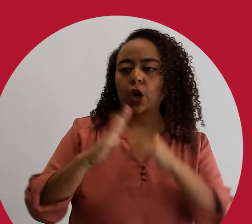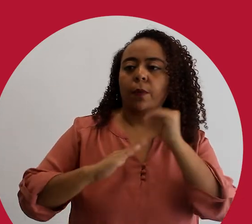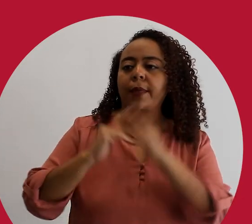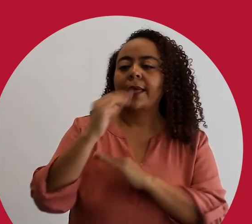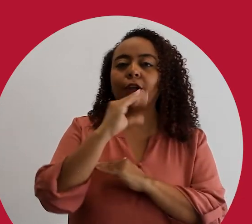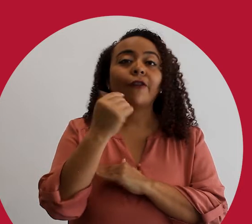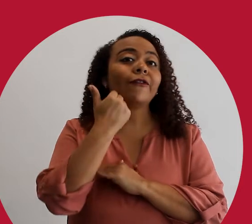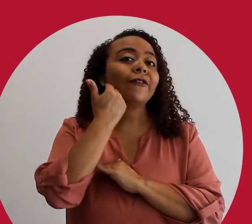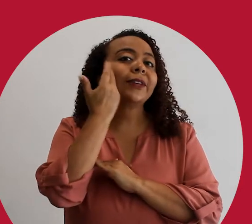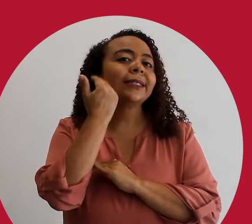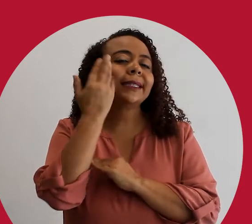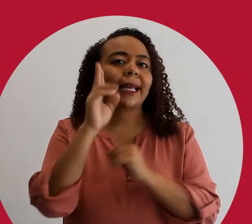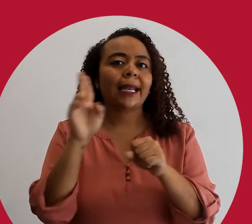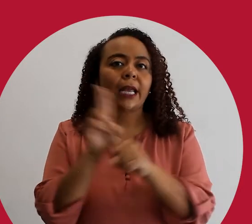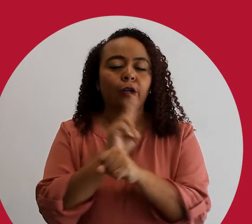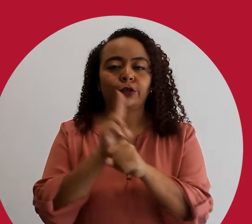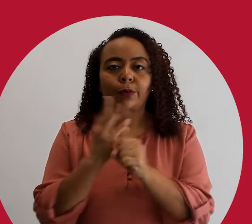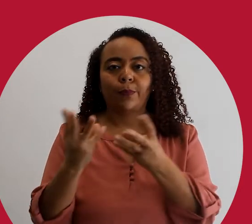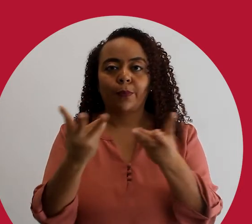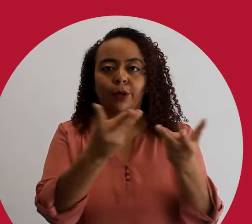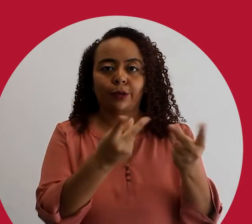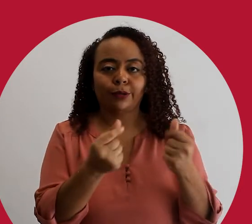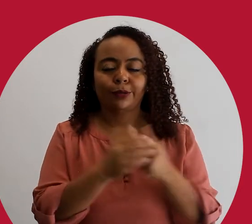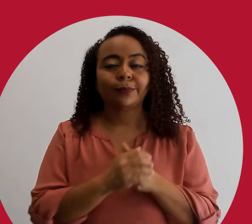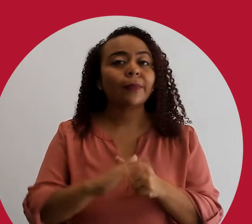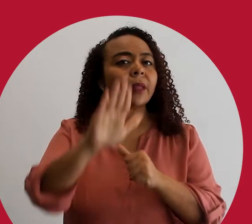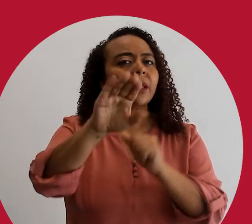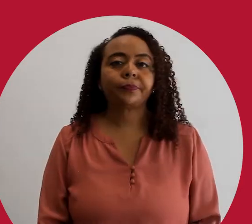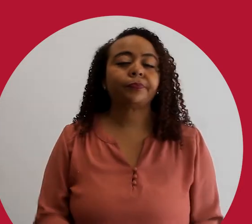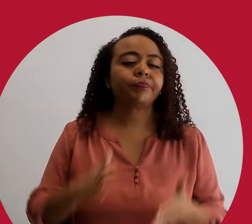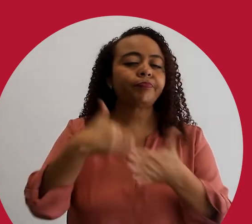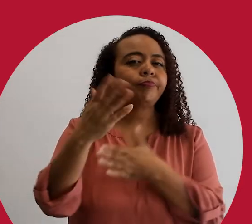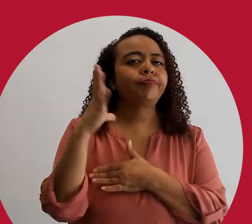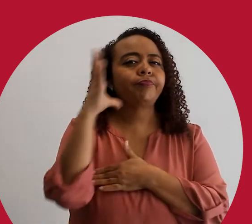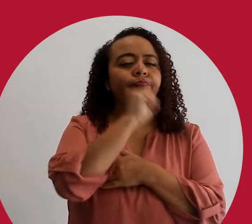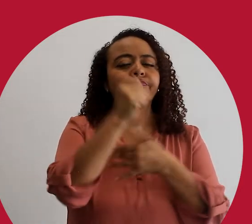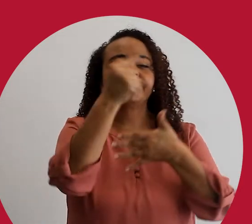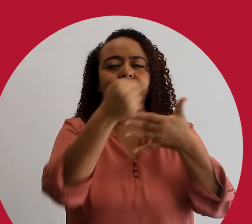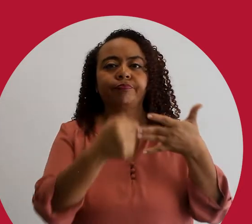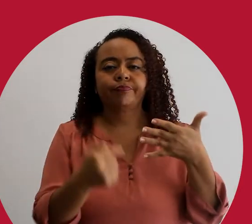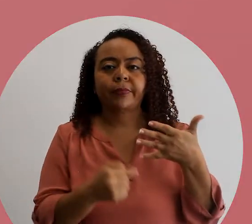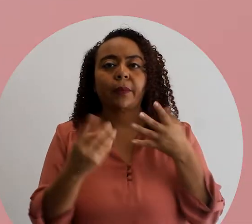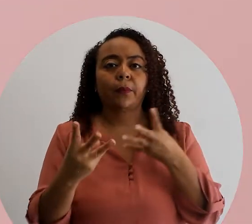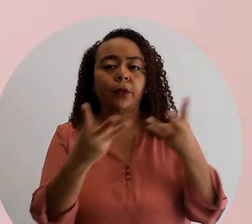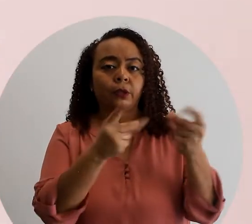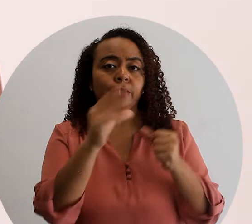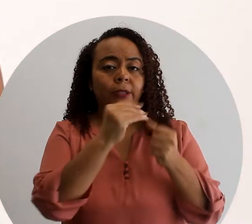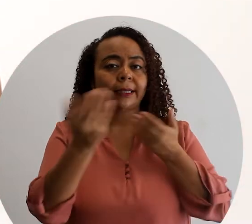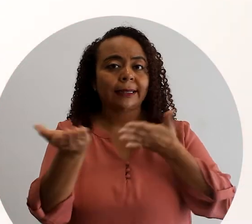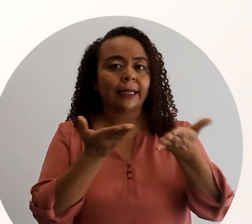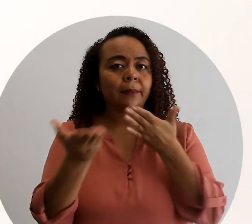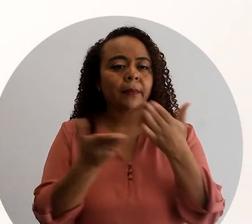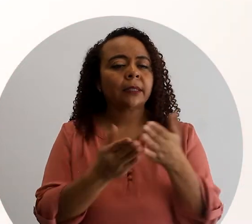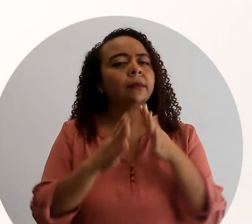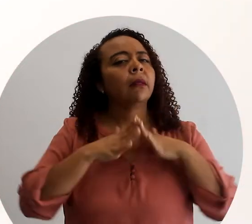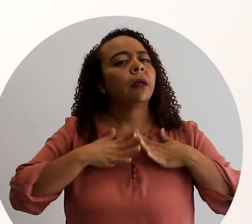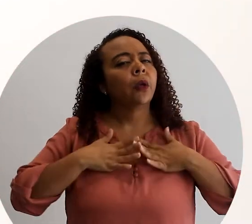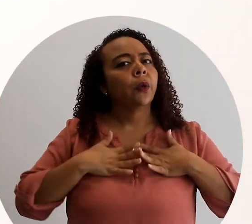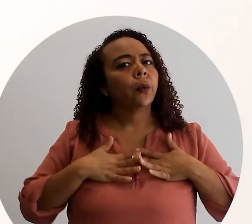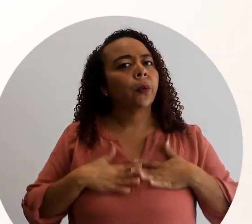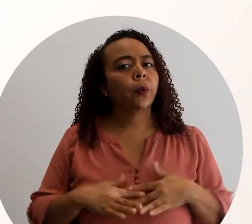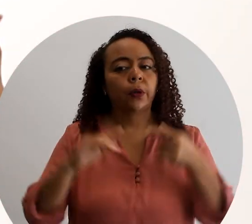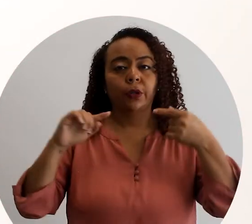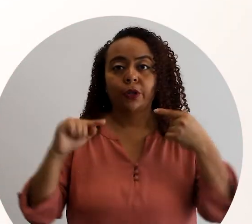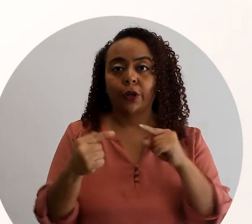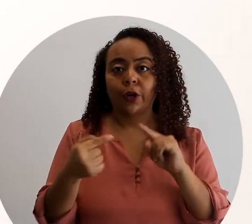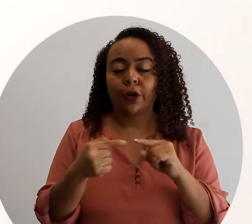a la calidad, comodidad o facilidad del uso de los productos. Después de identificar cuáles atributos de los productos o servicios